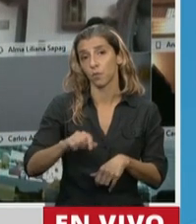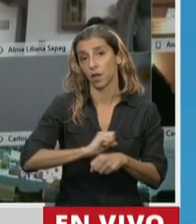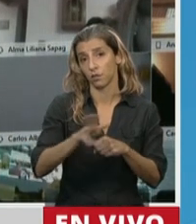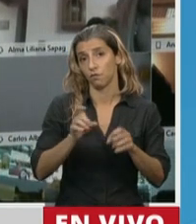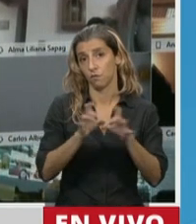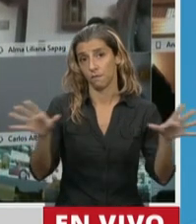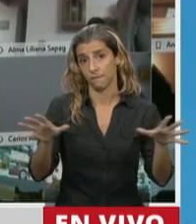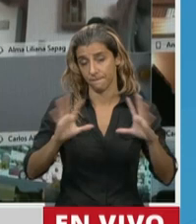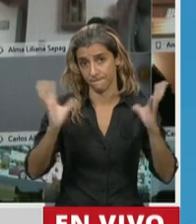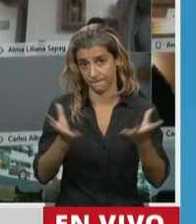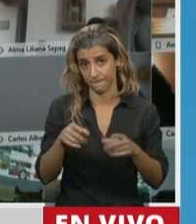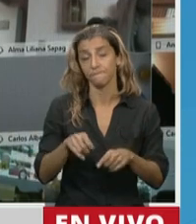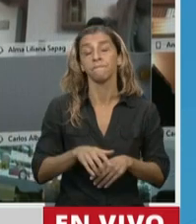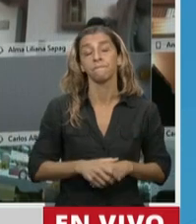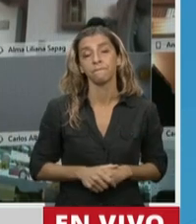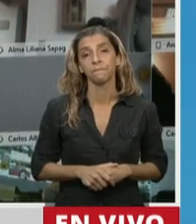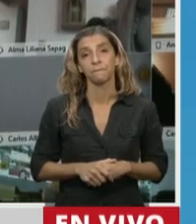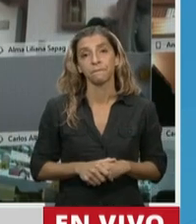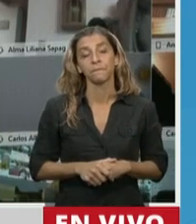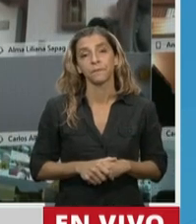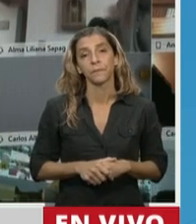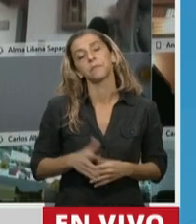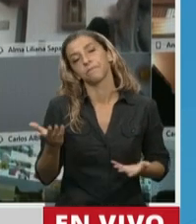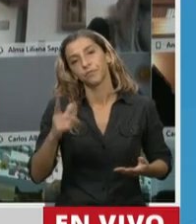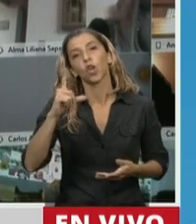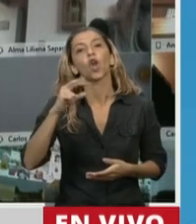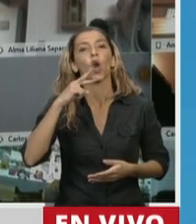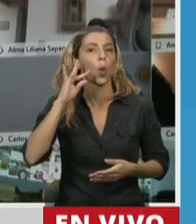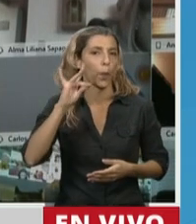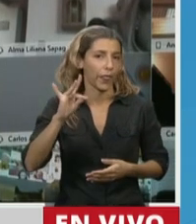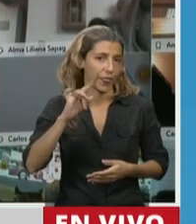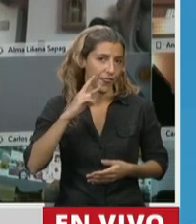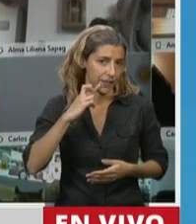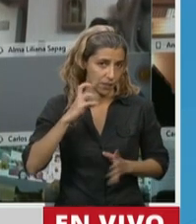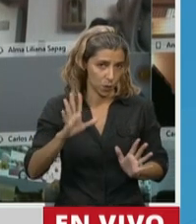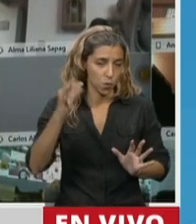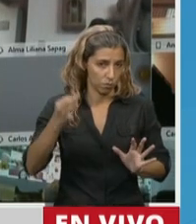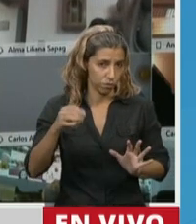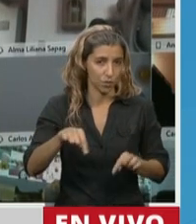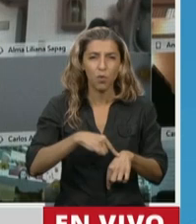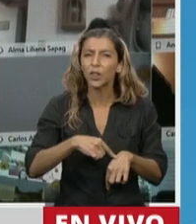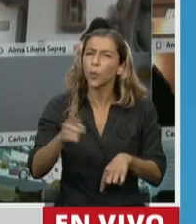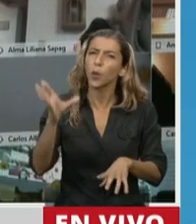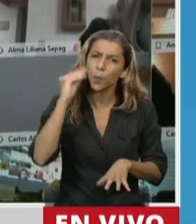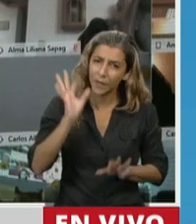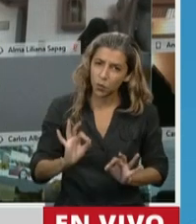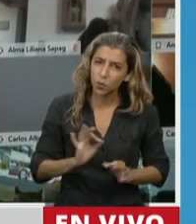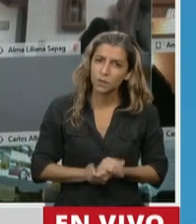la pandemia del coronavirus o del COVID-19. No sé si me escucha.